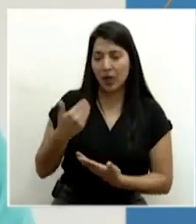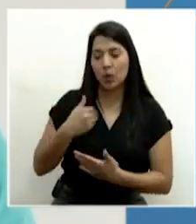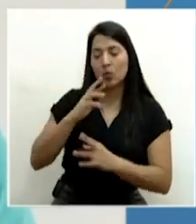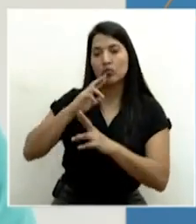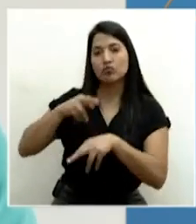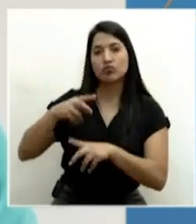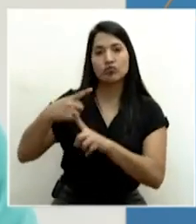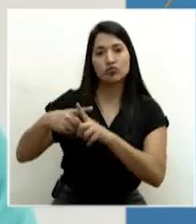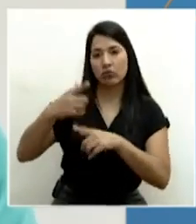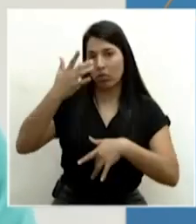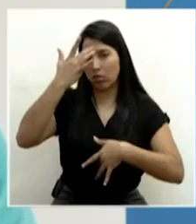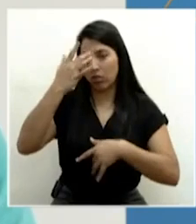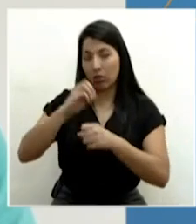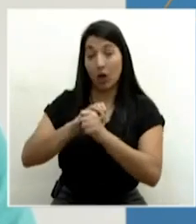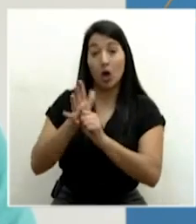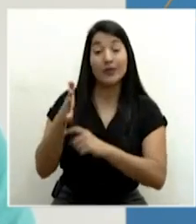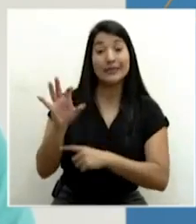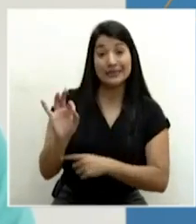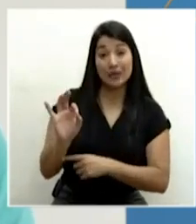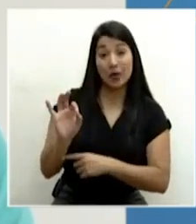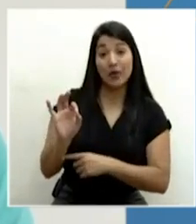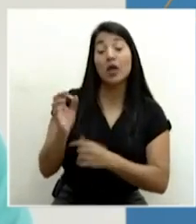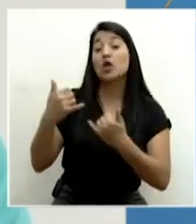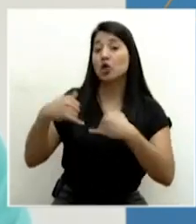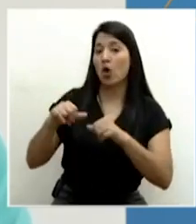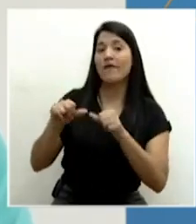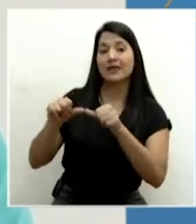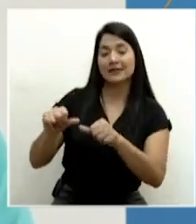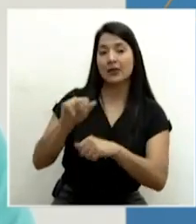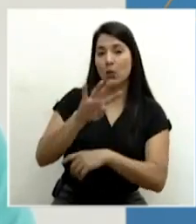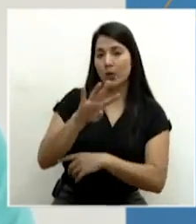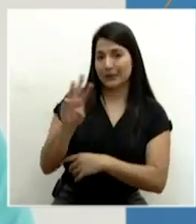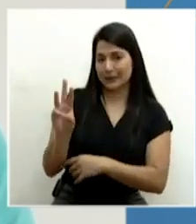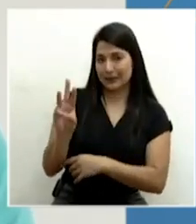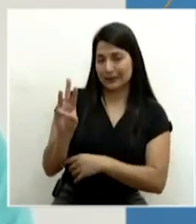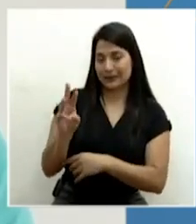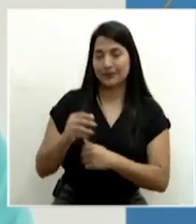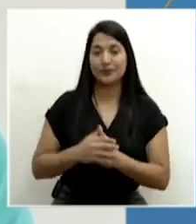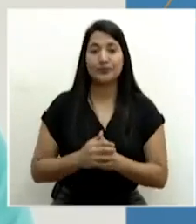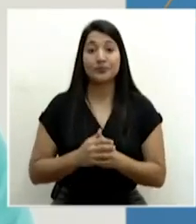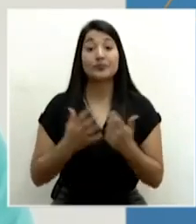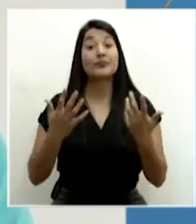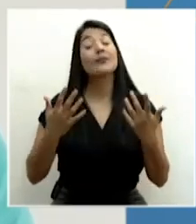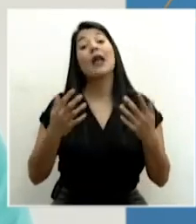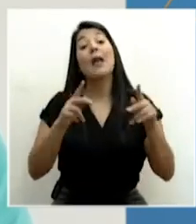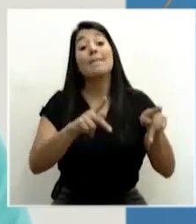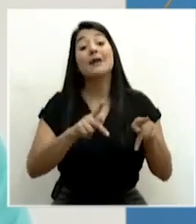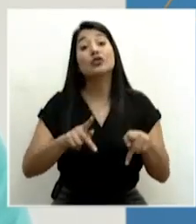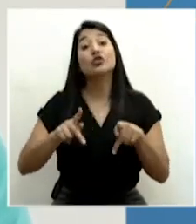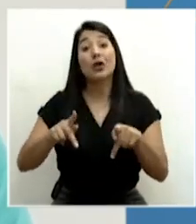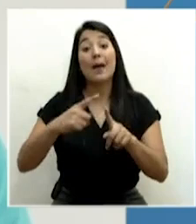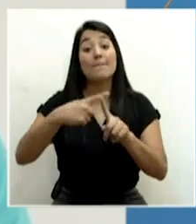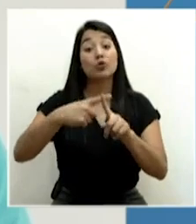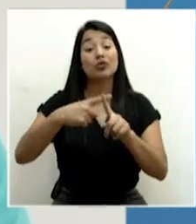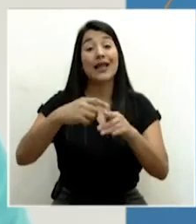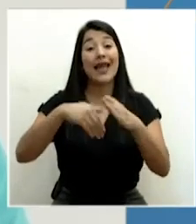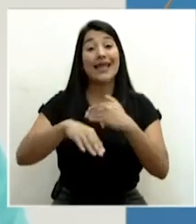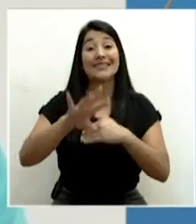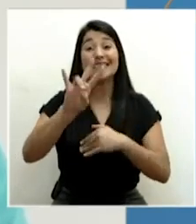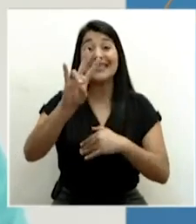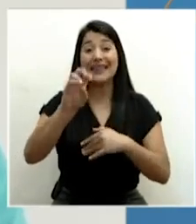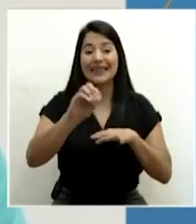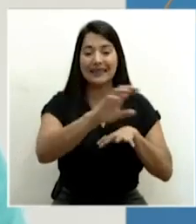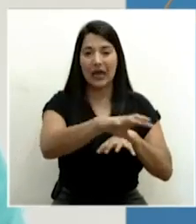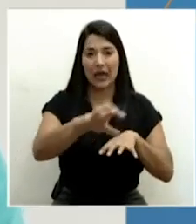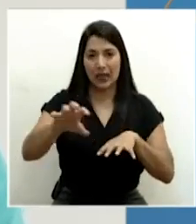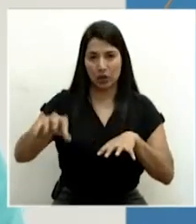positivo por COVID-19 se mantiene en 46. Se contabilizan casos positivos en 70 cantones. Por